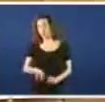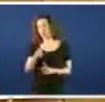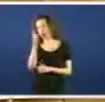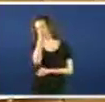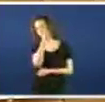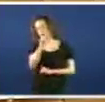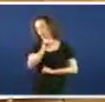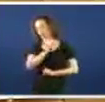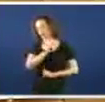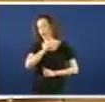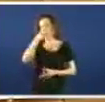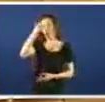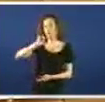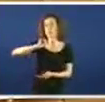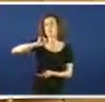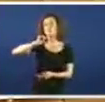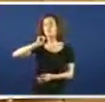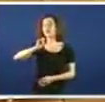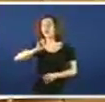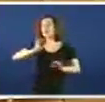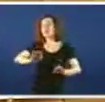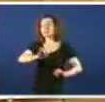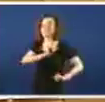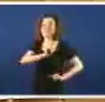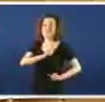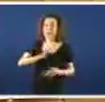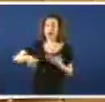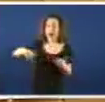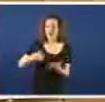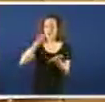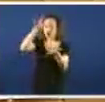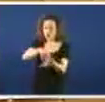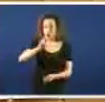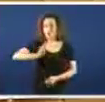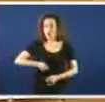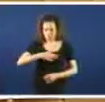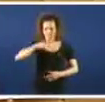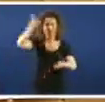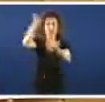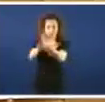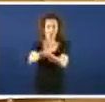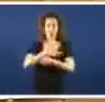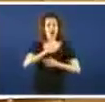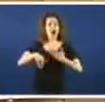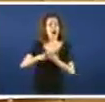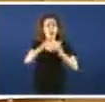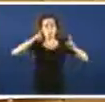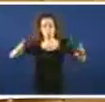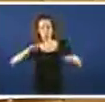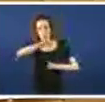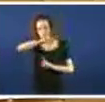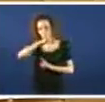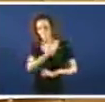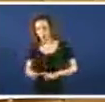un metido metido metido na cadea un ano dos anos